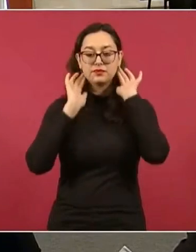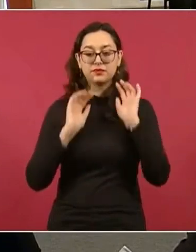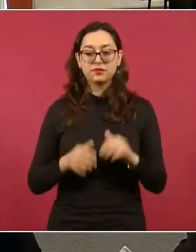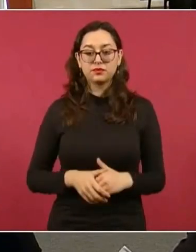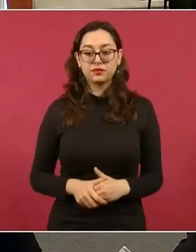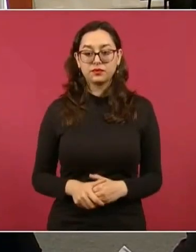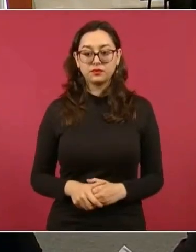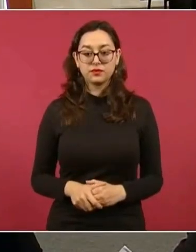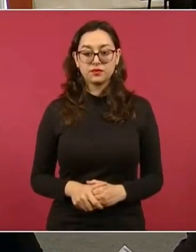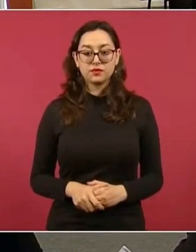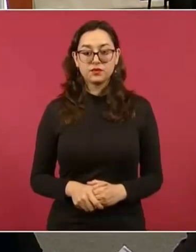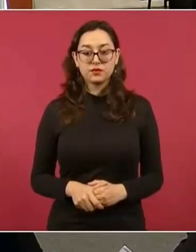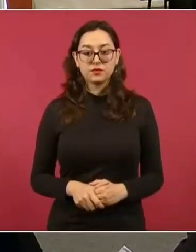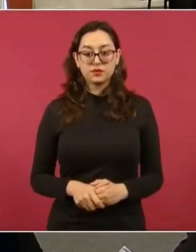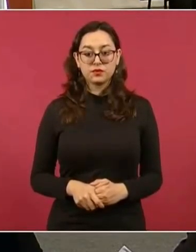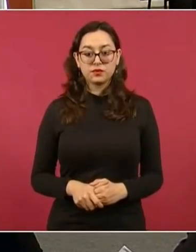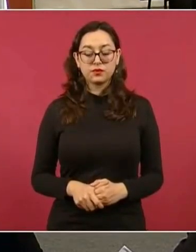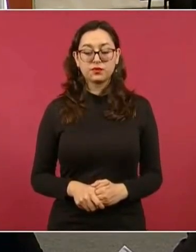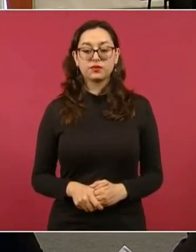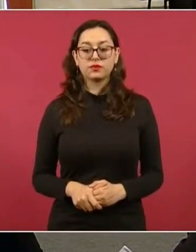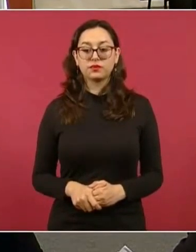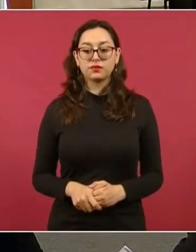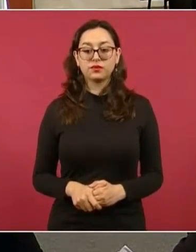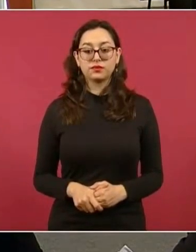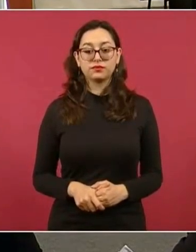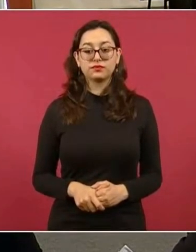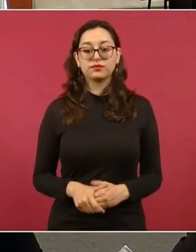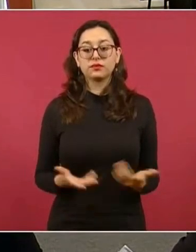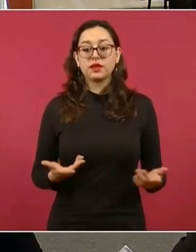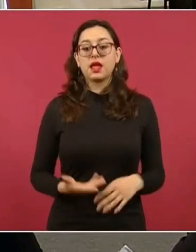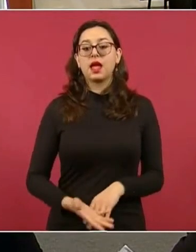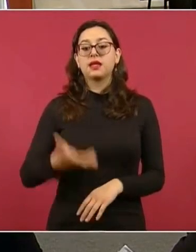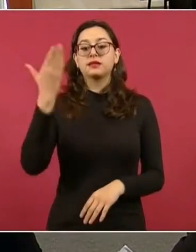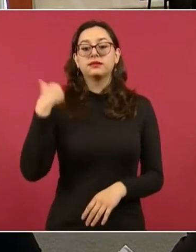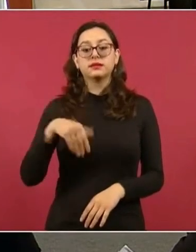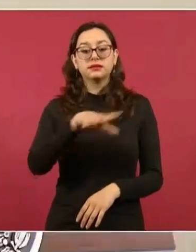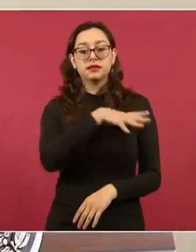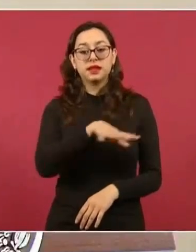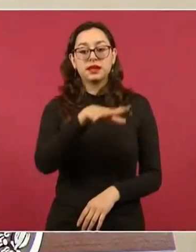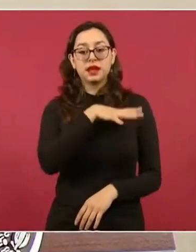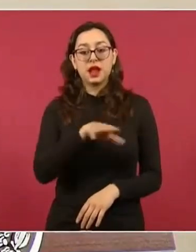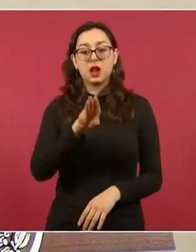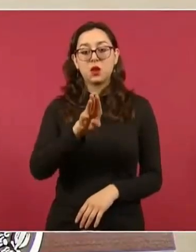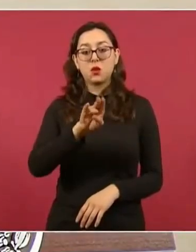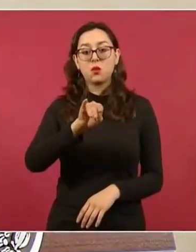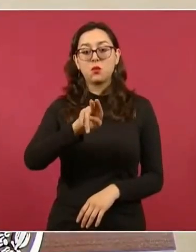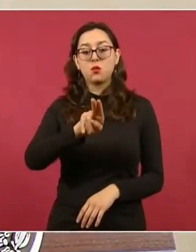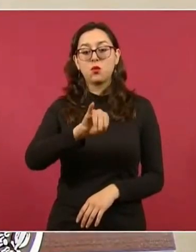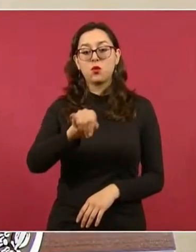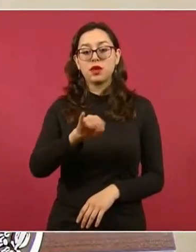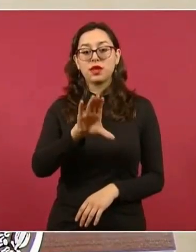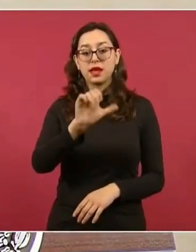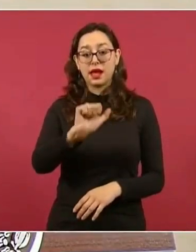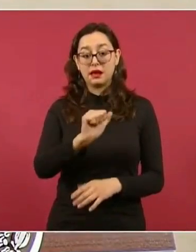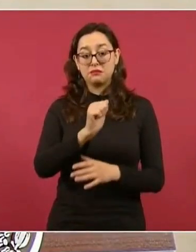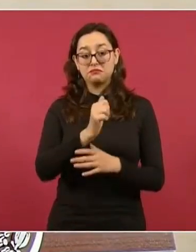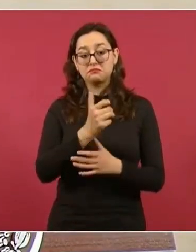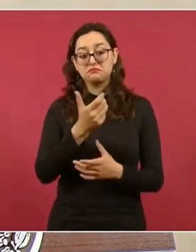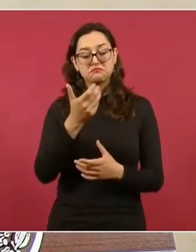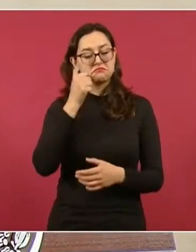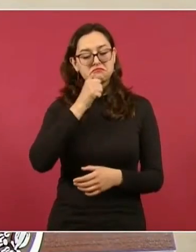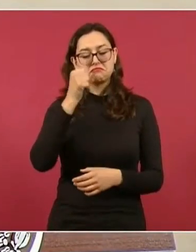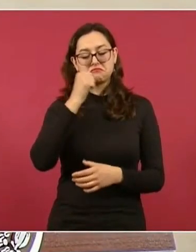Como decía el general Mújica, hechos, no palabras.